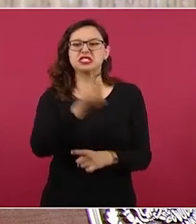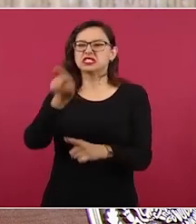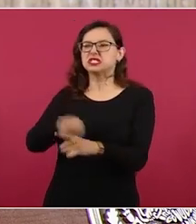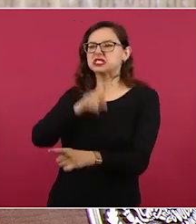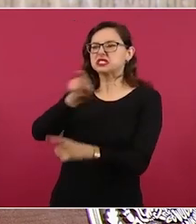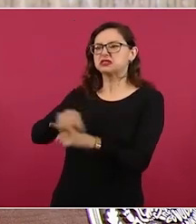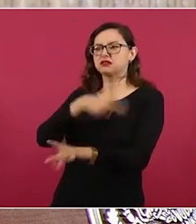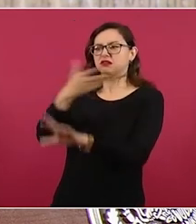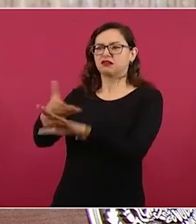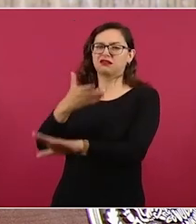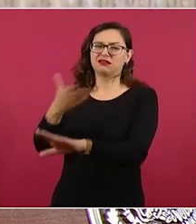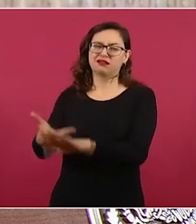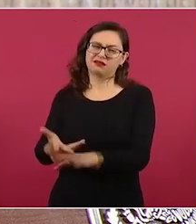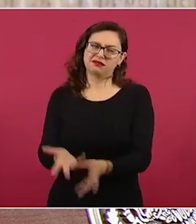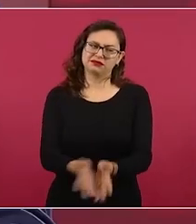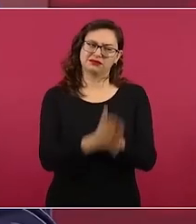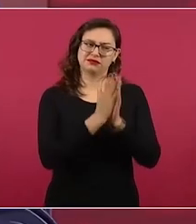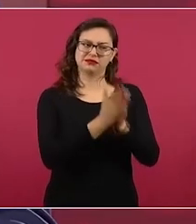autoridad moral.